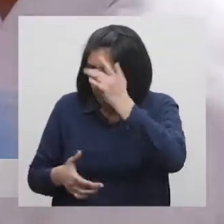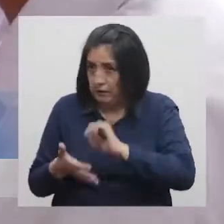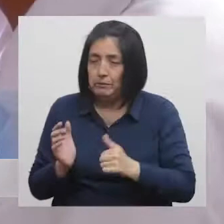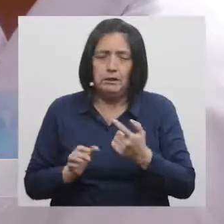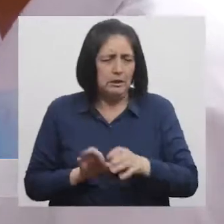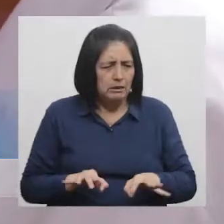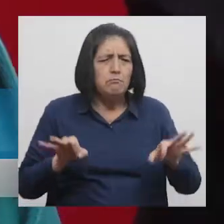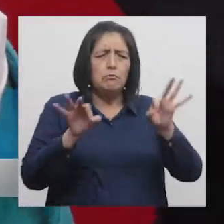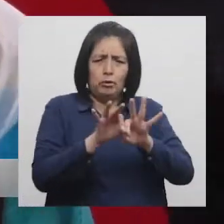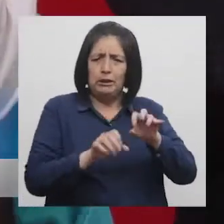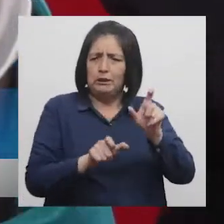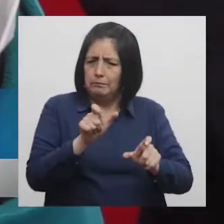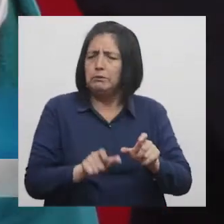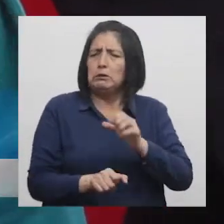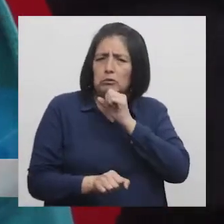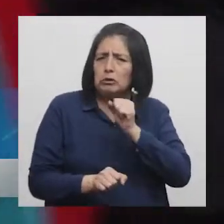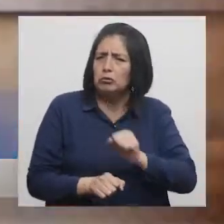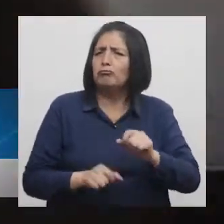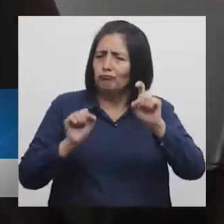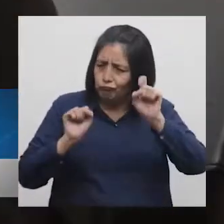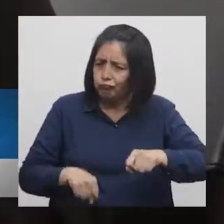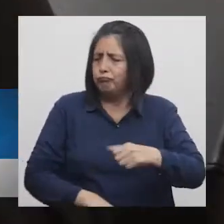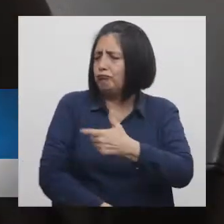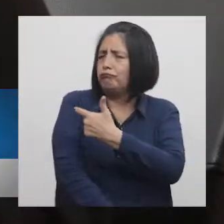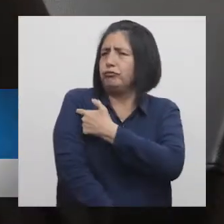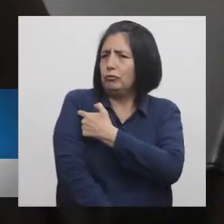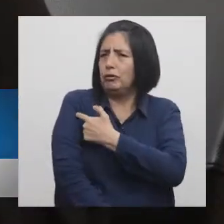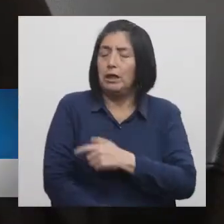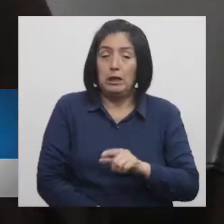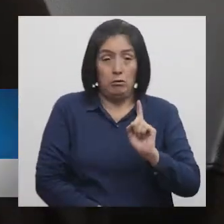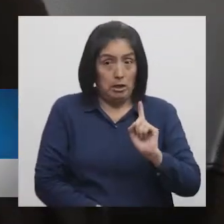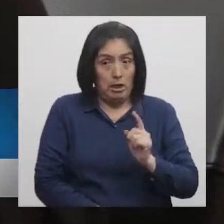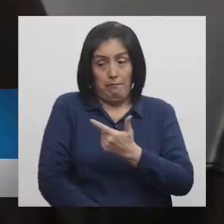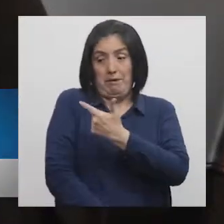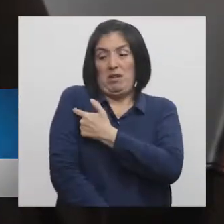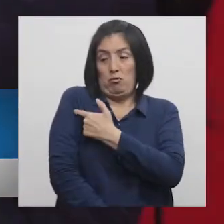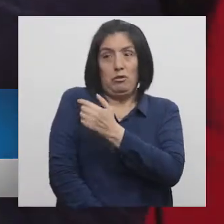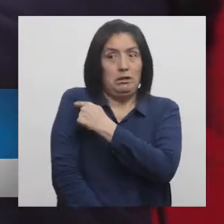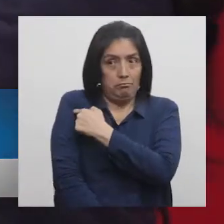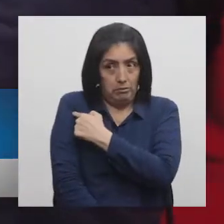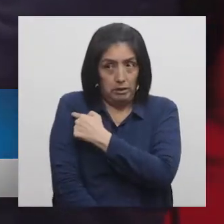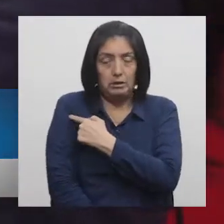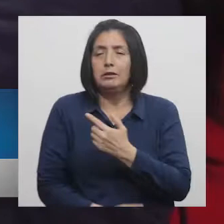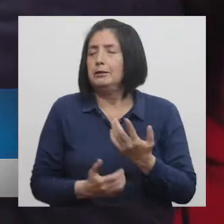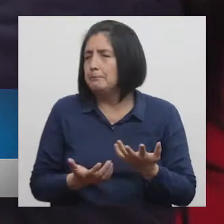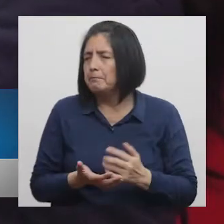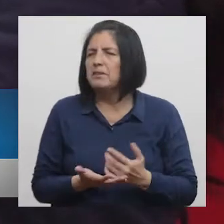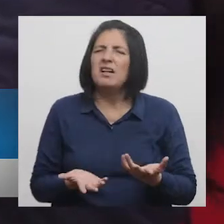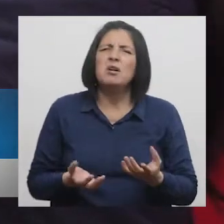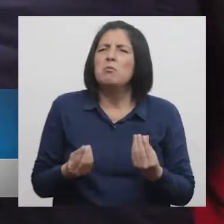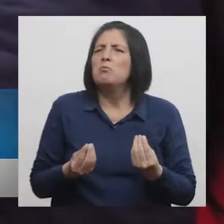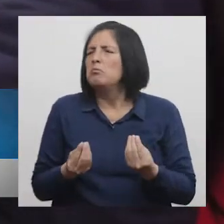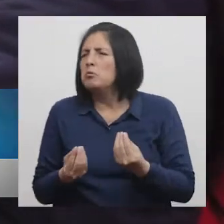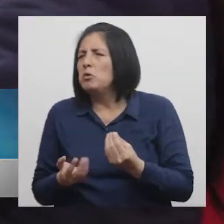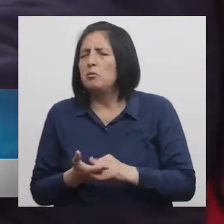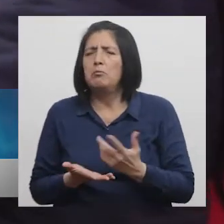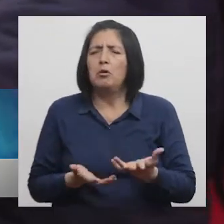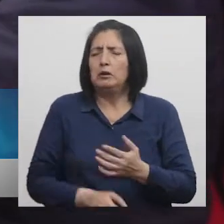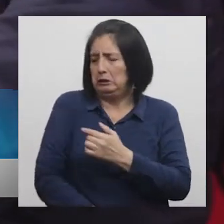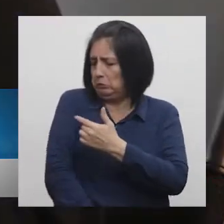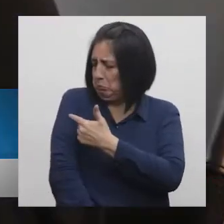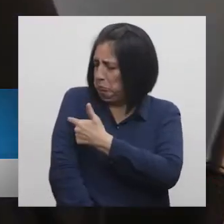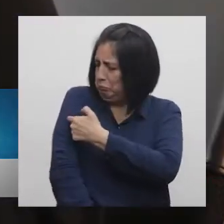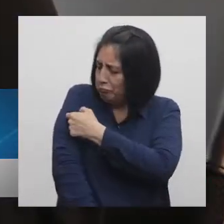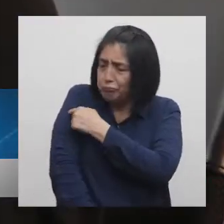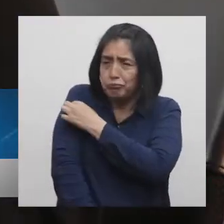que las personas mayores reciban su vacunación. Es una vacuna que se coloca en el brazo, es por vía intramuscular